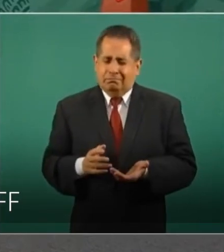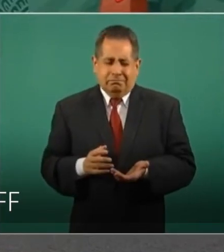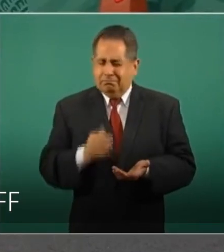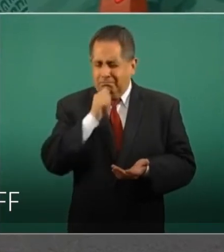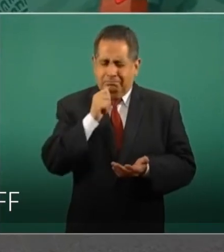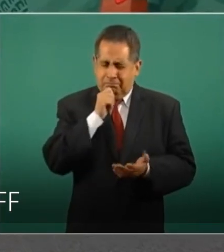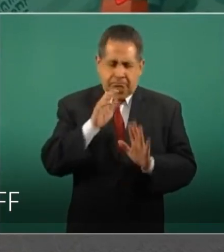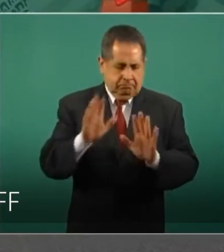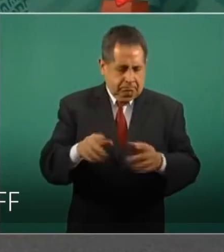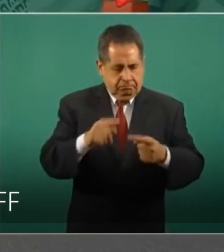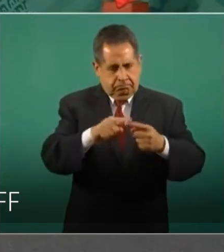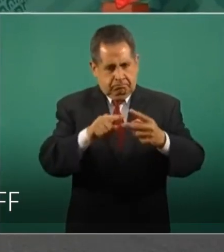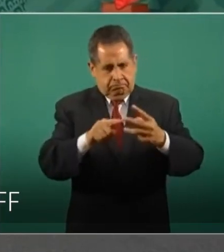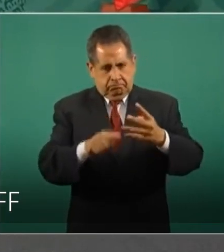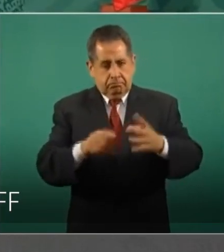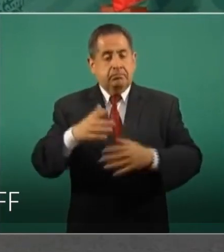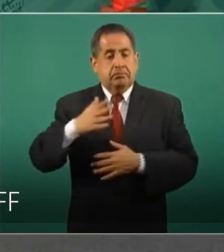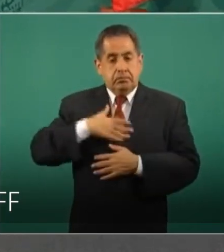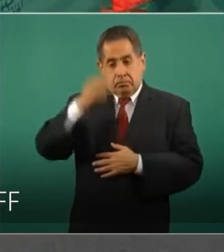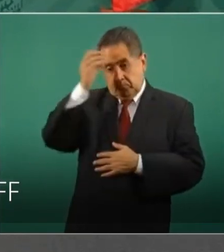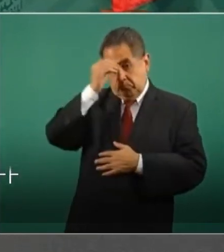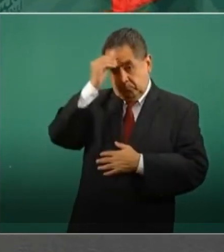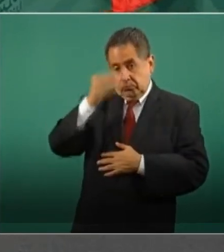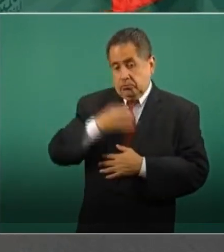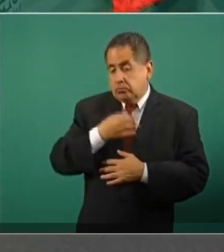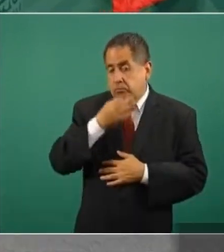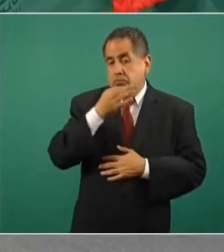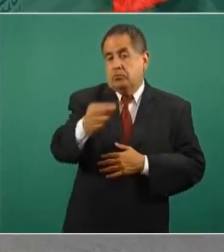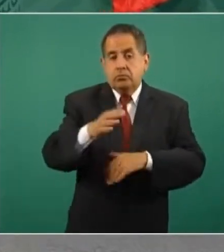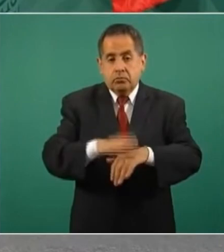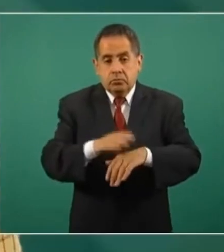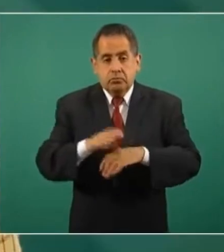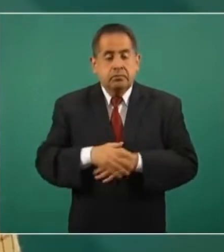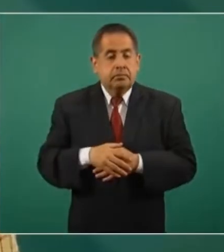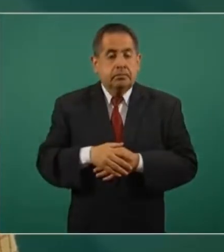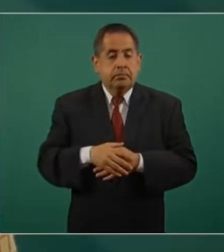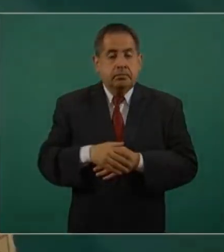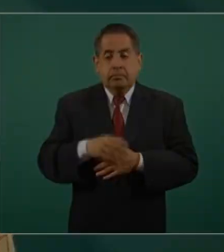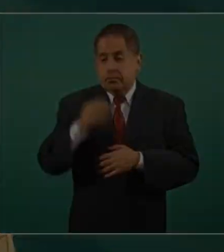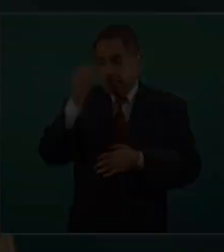opinión que yo pudiera tener, y te lo adelanto de una vez, es después de que la Corte resuelva.